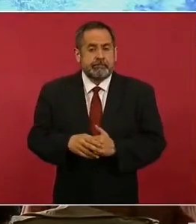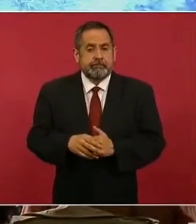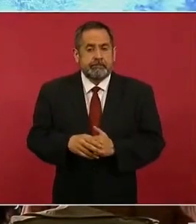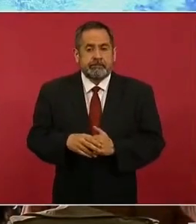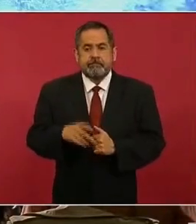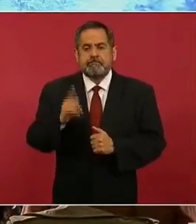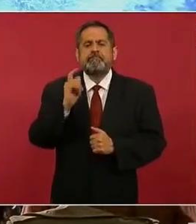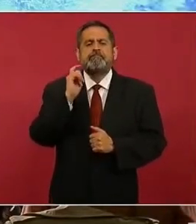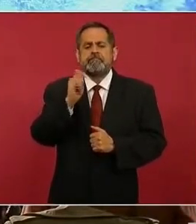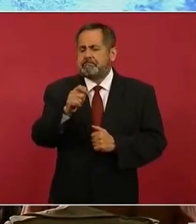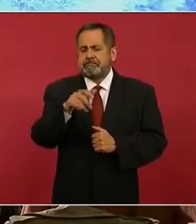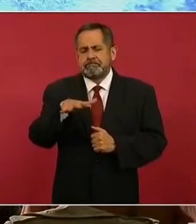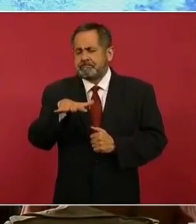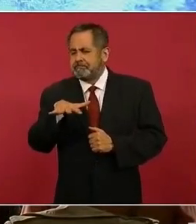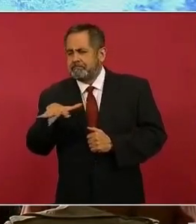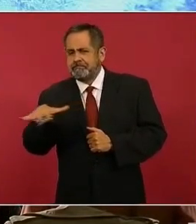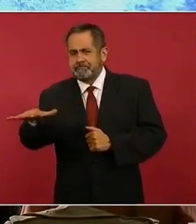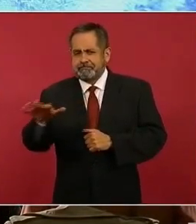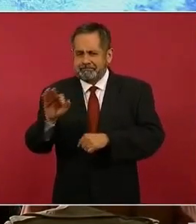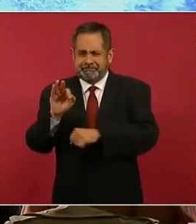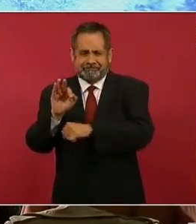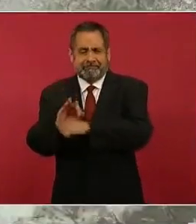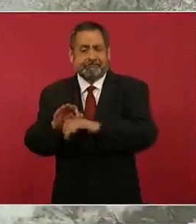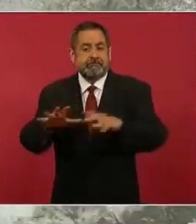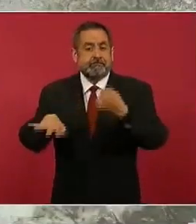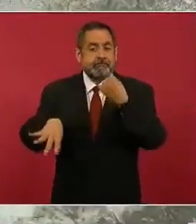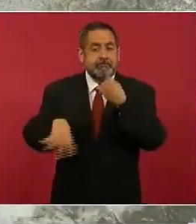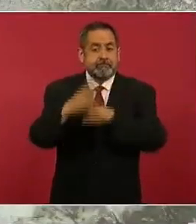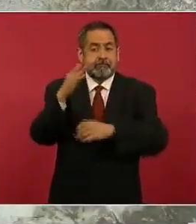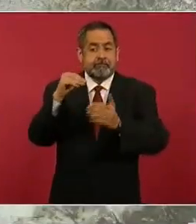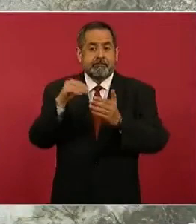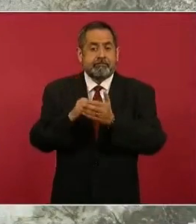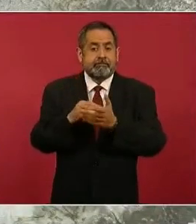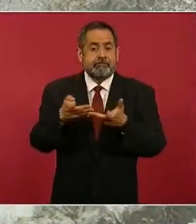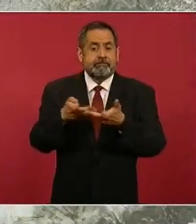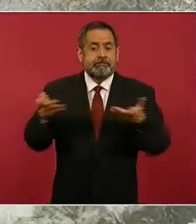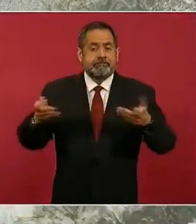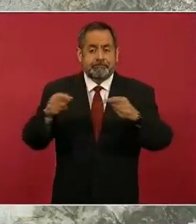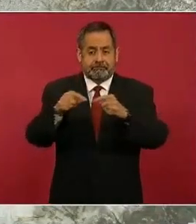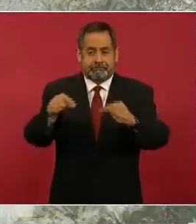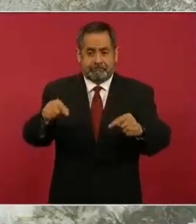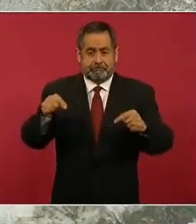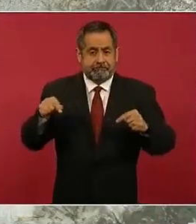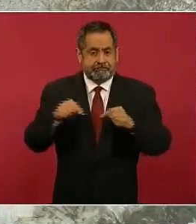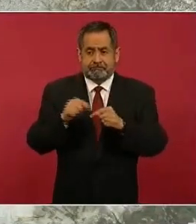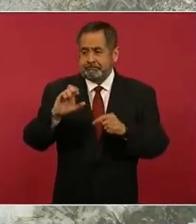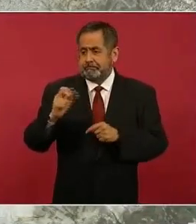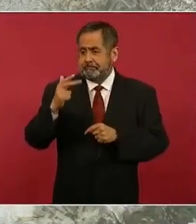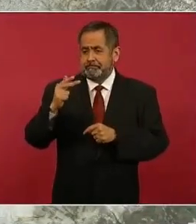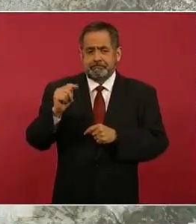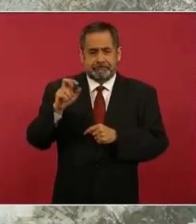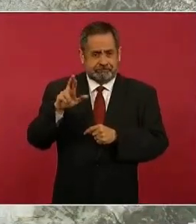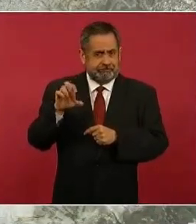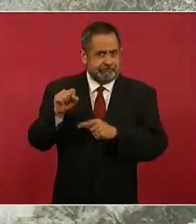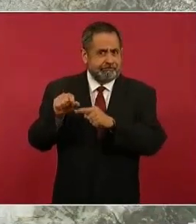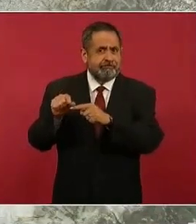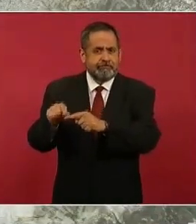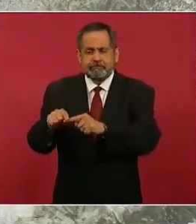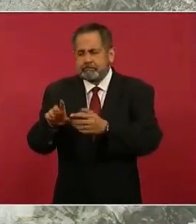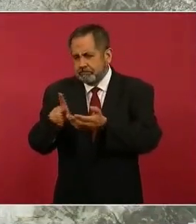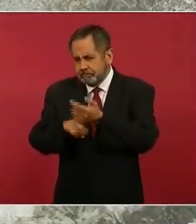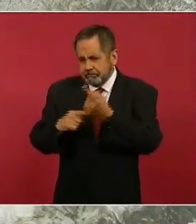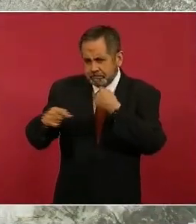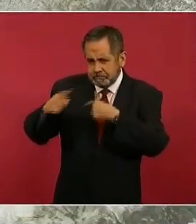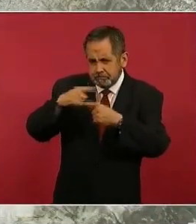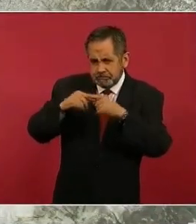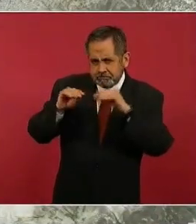Se protegió cerca de 14 mil hectáreas o 14 mil hectáreas como área natural protegida en un polígono propuesto por